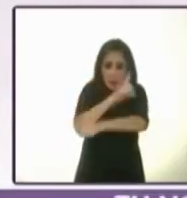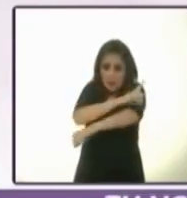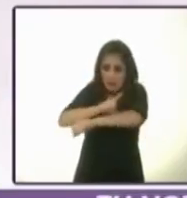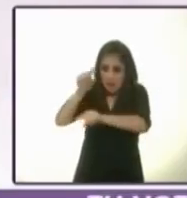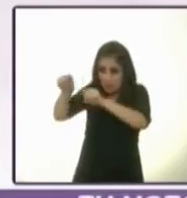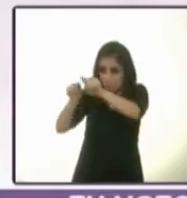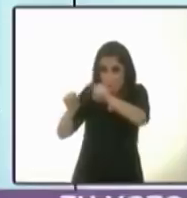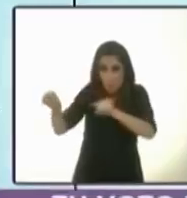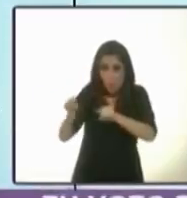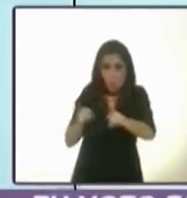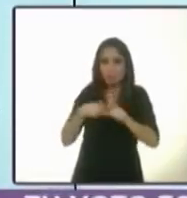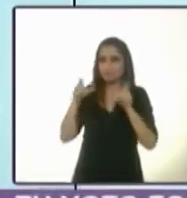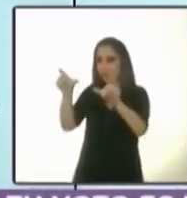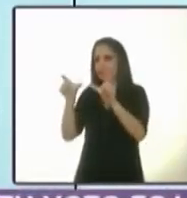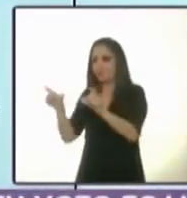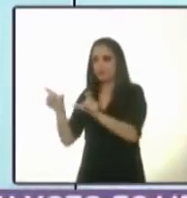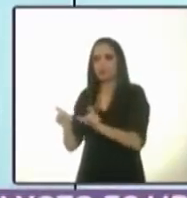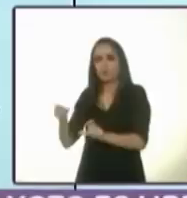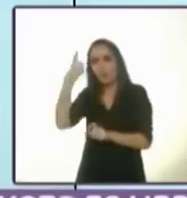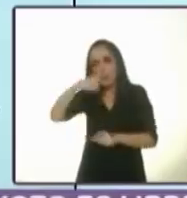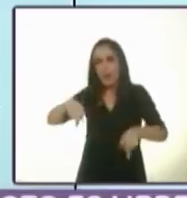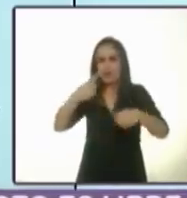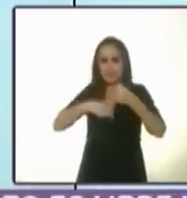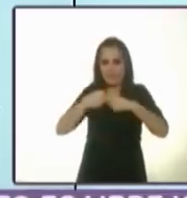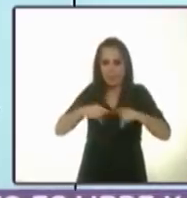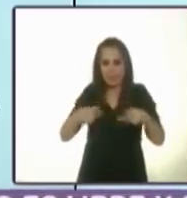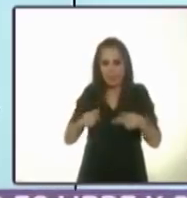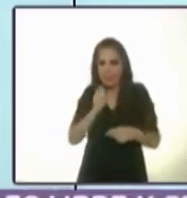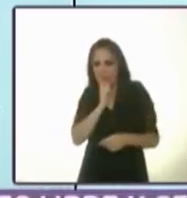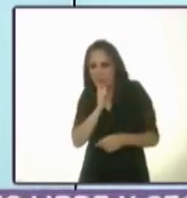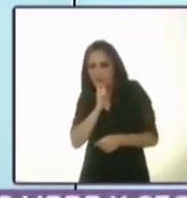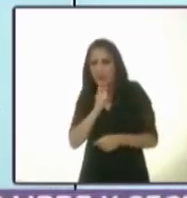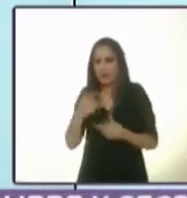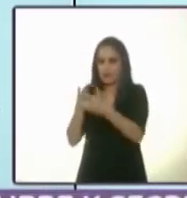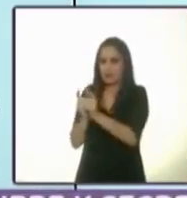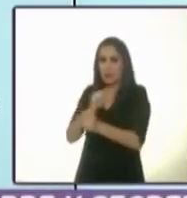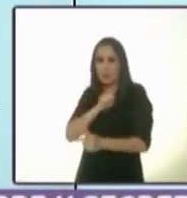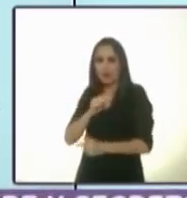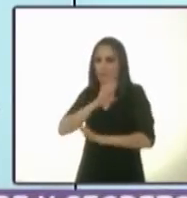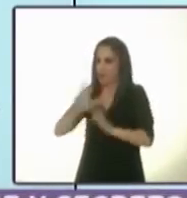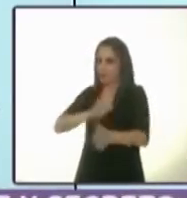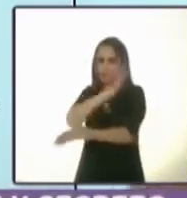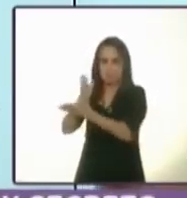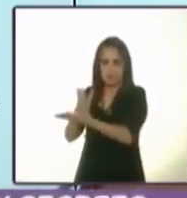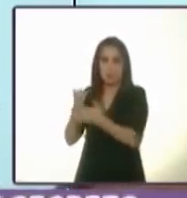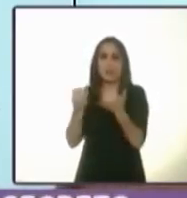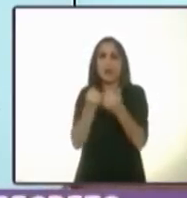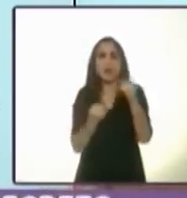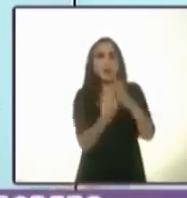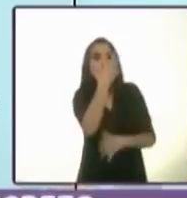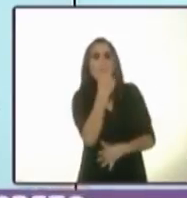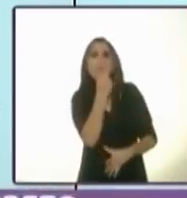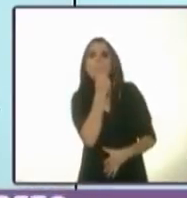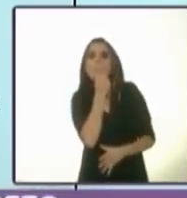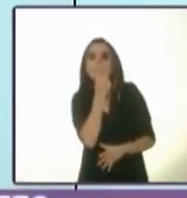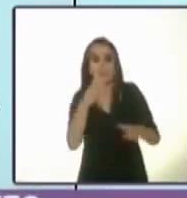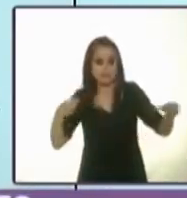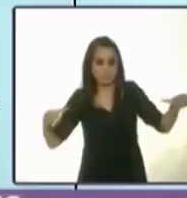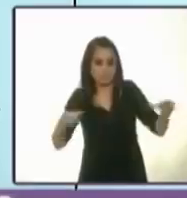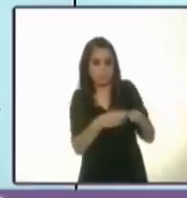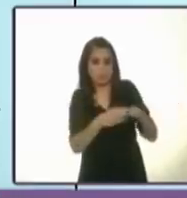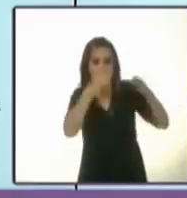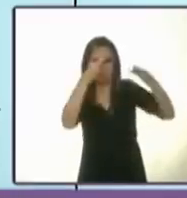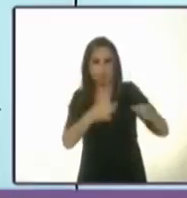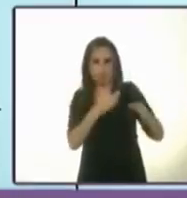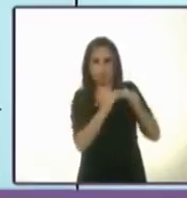con las narcotiendas y los cárteles. Segundo, una nueva policía con un cuerpo élite para que tenga